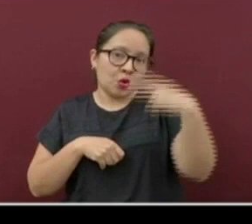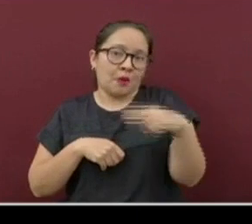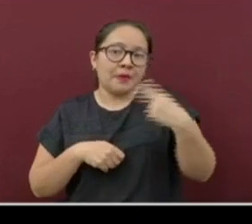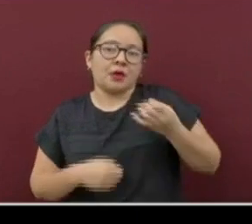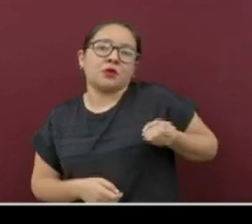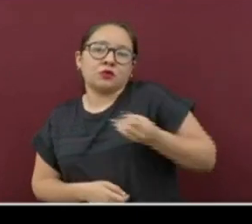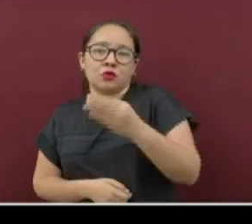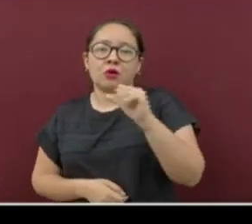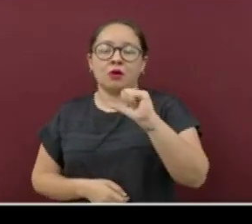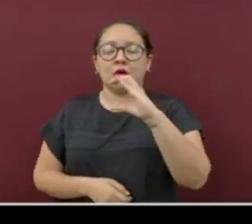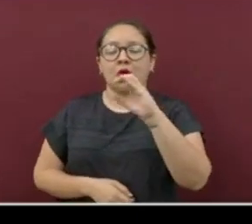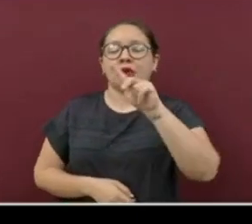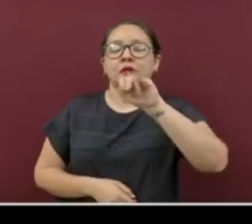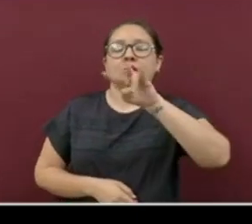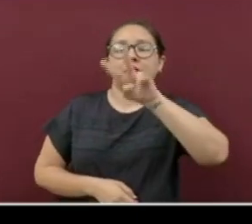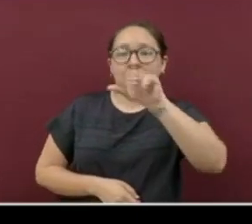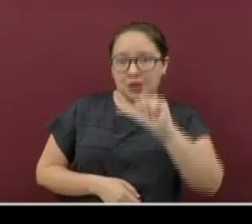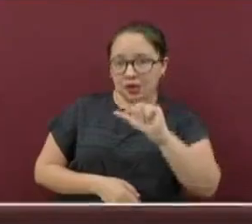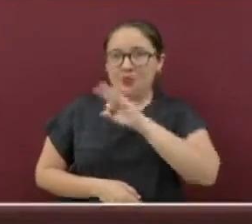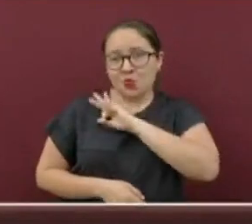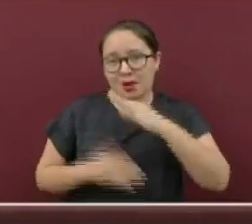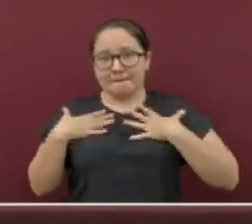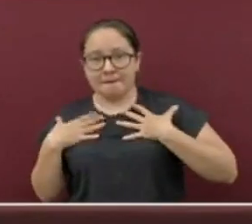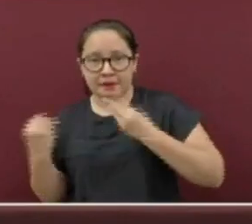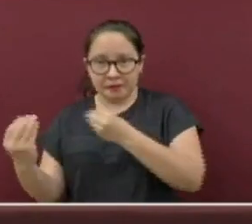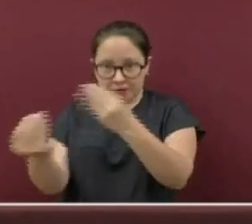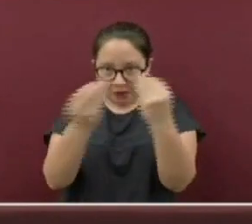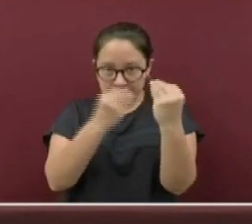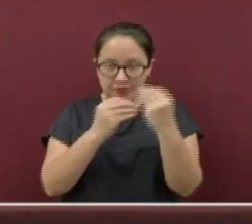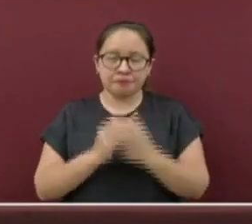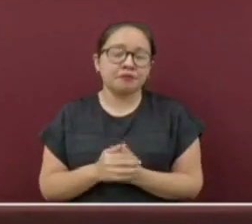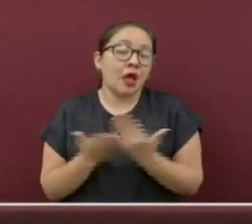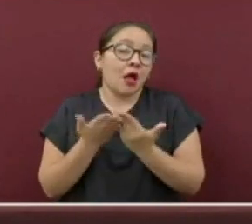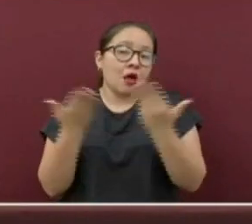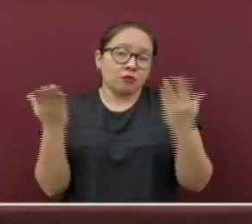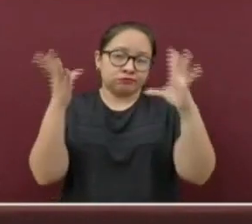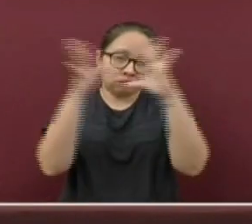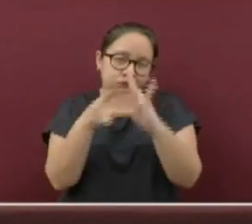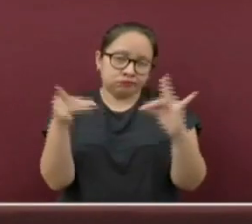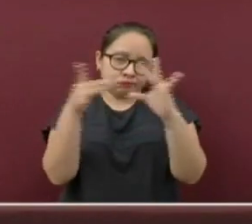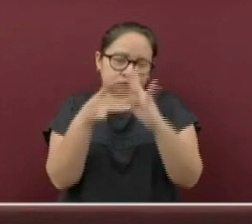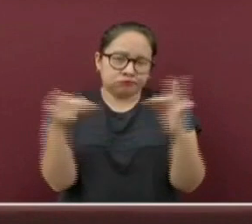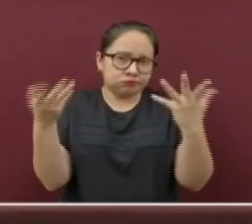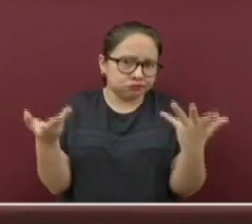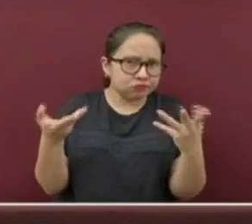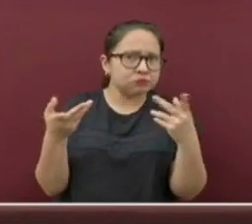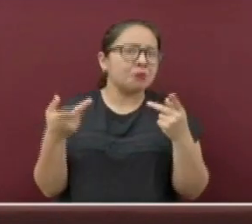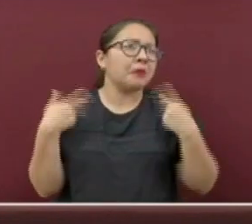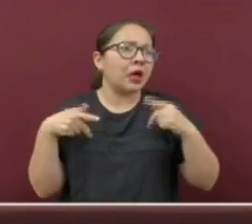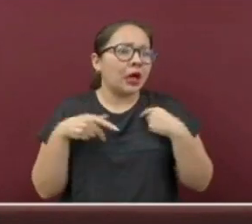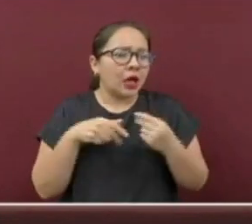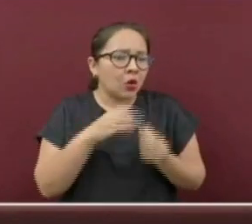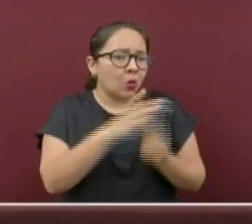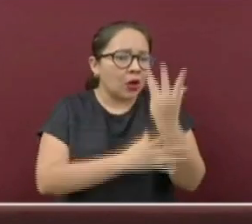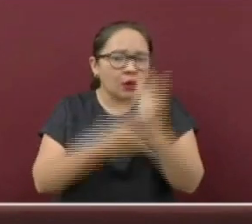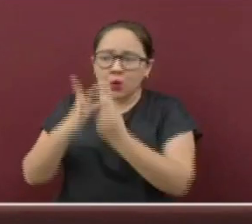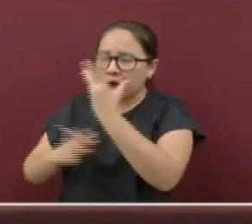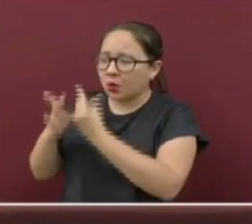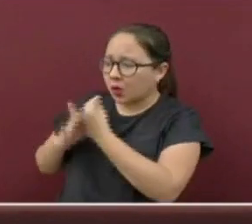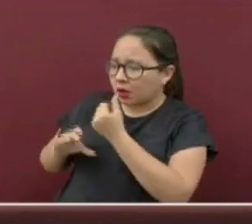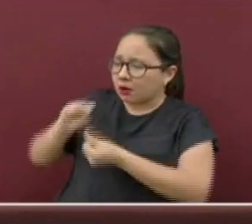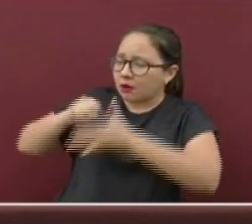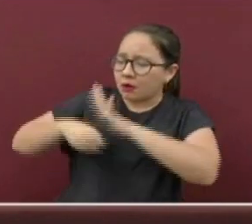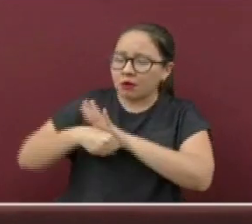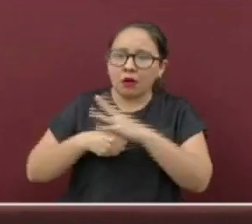enfermedad y que la transmisión aún continúa. Les muestro el comportamiento que están teniendo los casos positivos a SARS-CoV-2